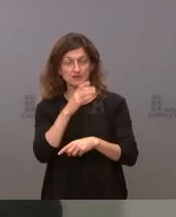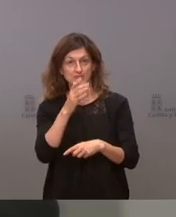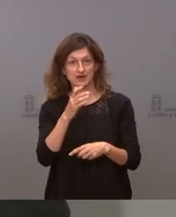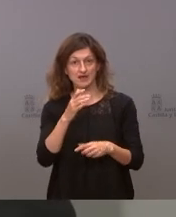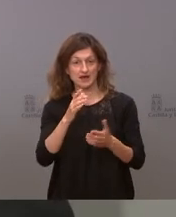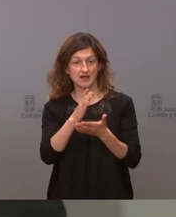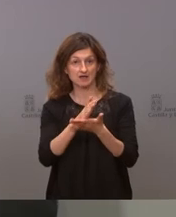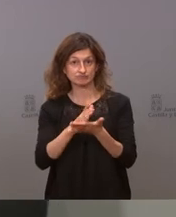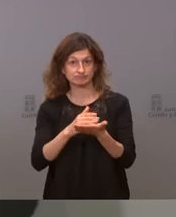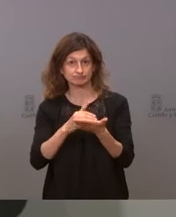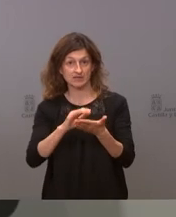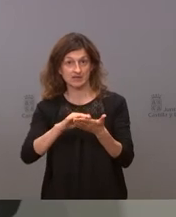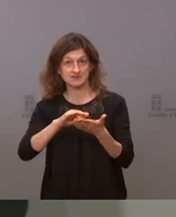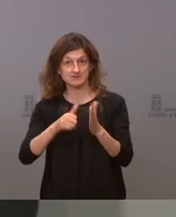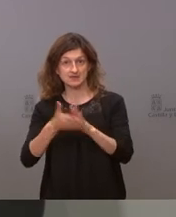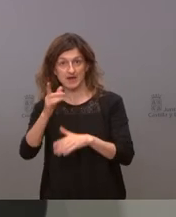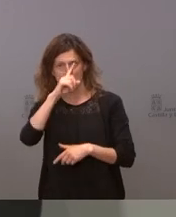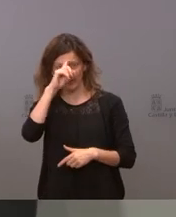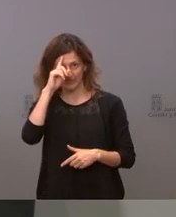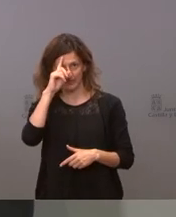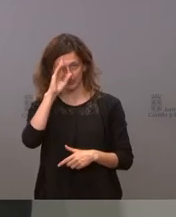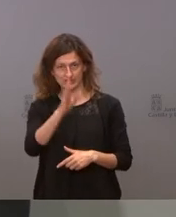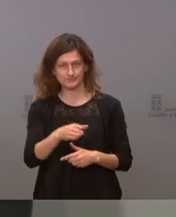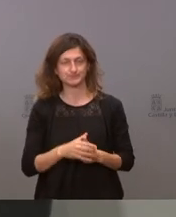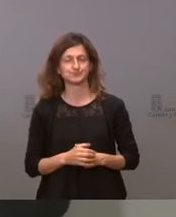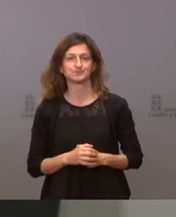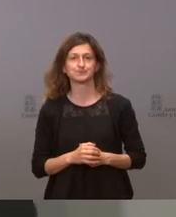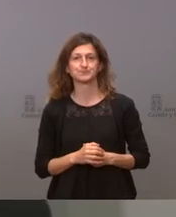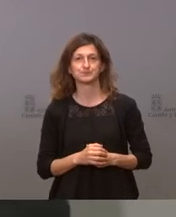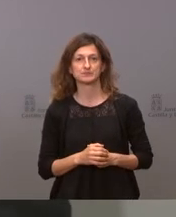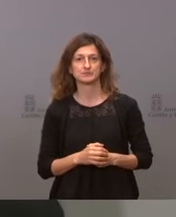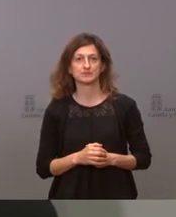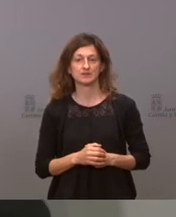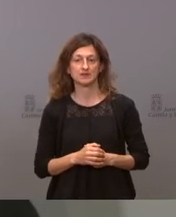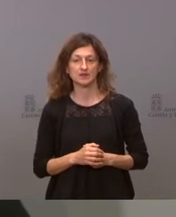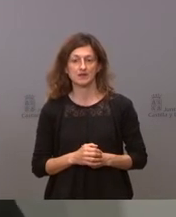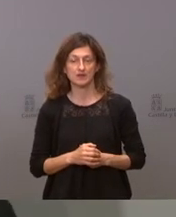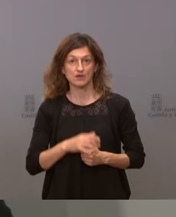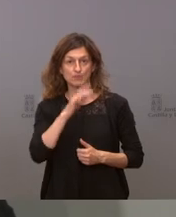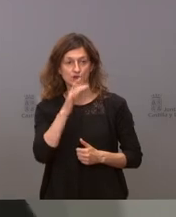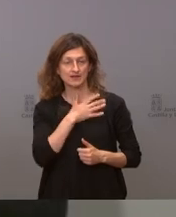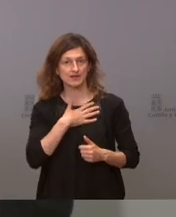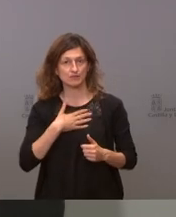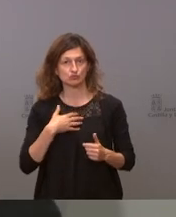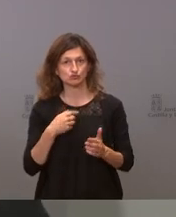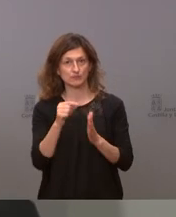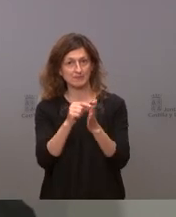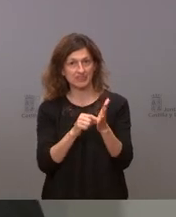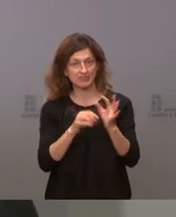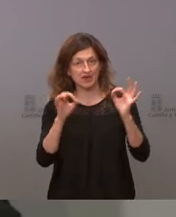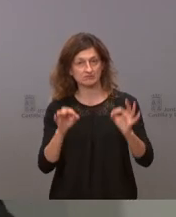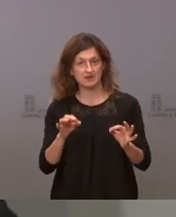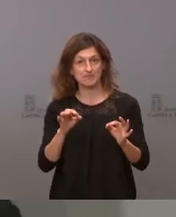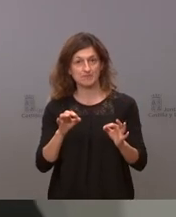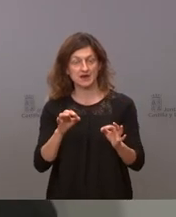de nuestra comunidad hacia la capital hacia Madrid lo que nos importa es tomar una medida que mantenga la